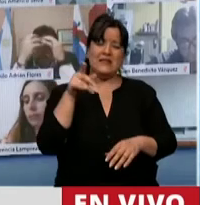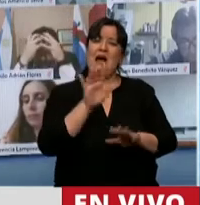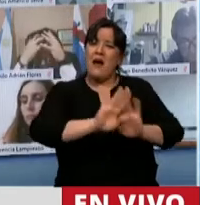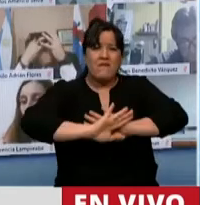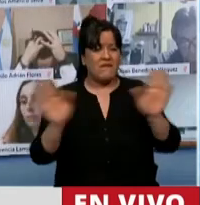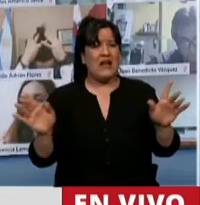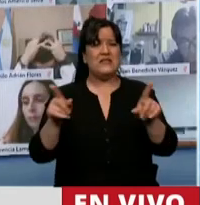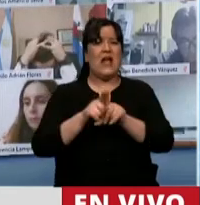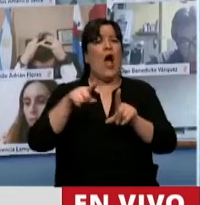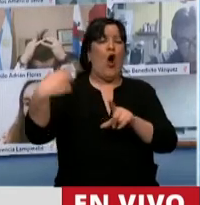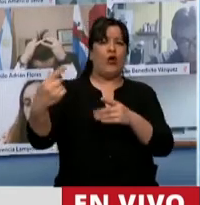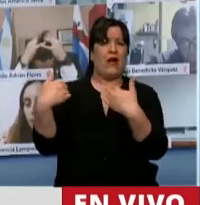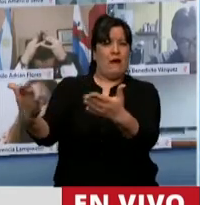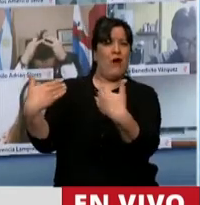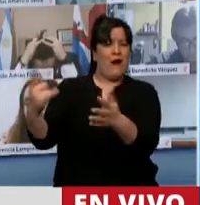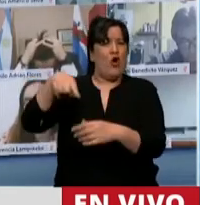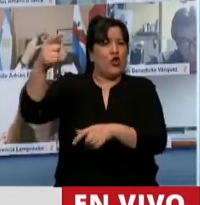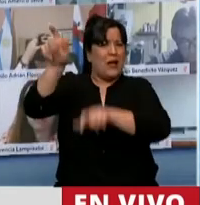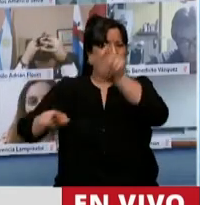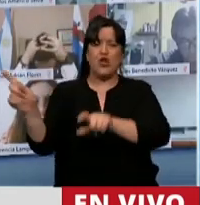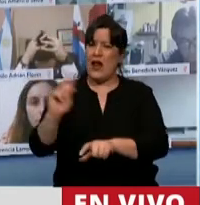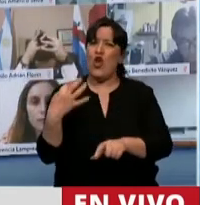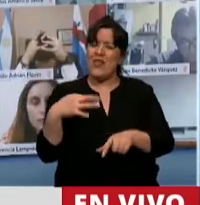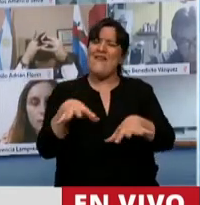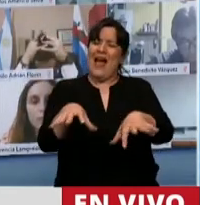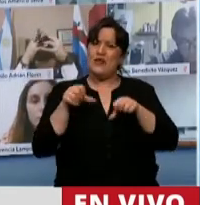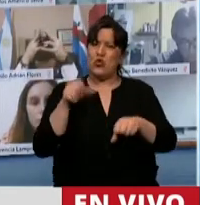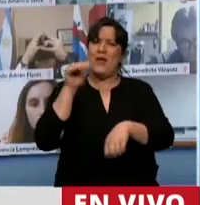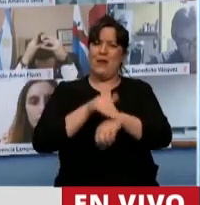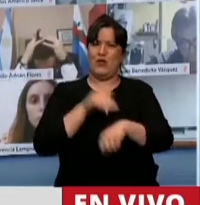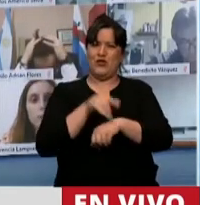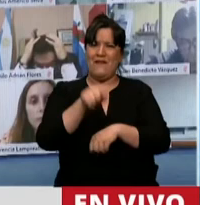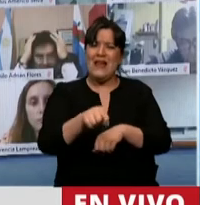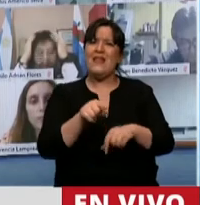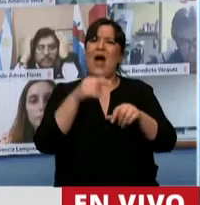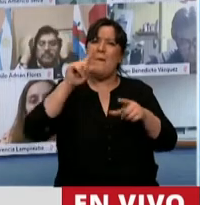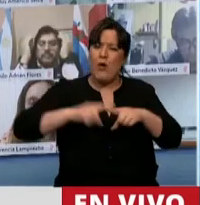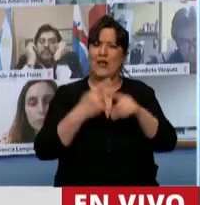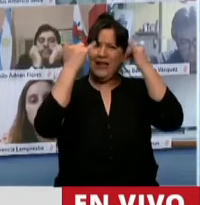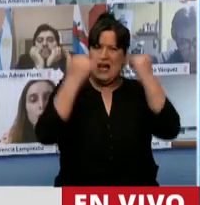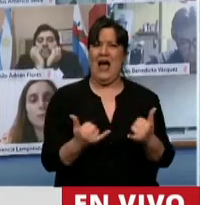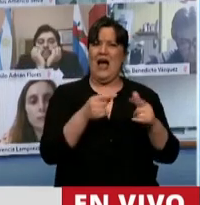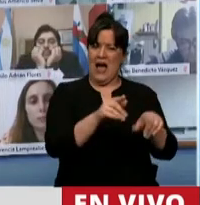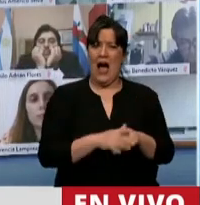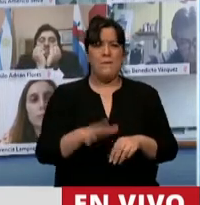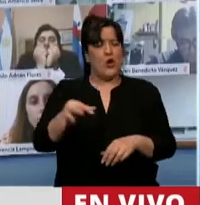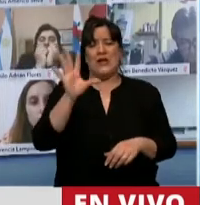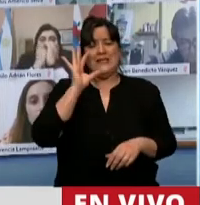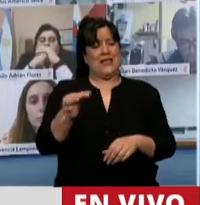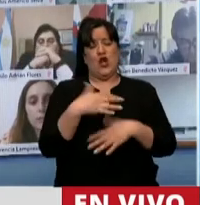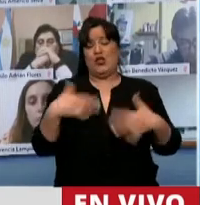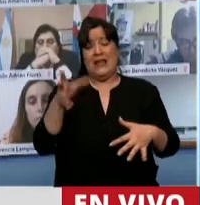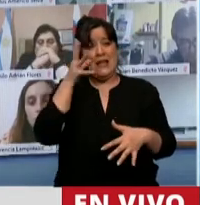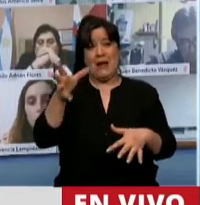hacer los mandados para otros. Asuman la responsabilidad política e institucional que tienen porque ya se nota mucho.